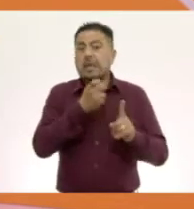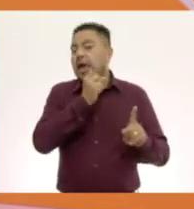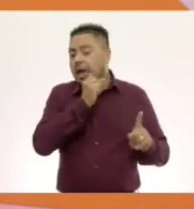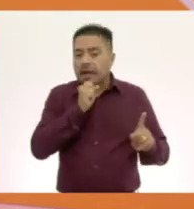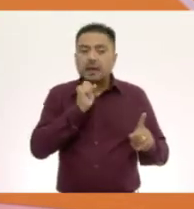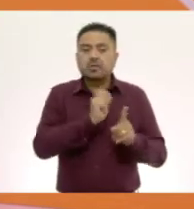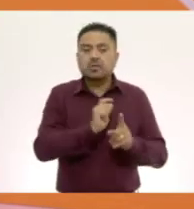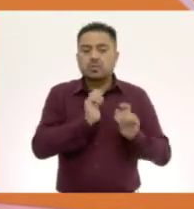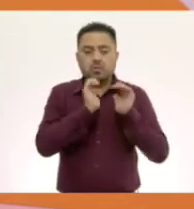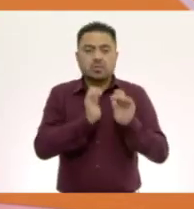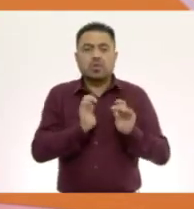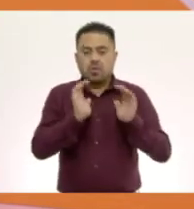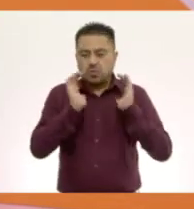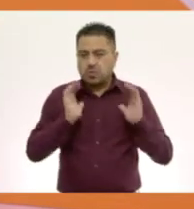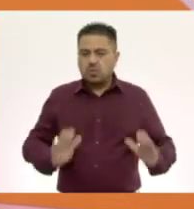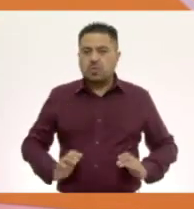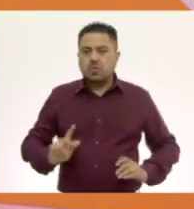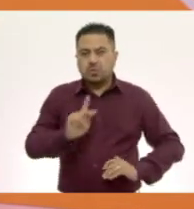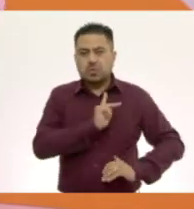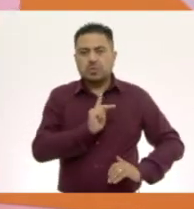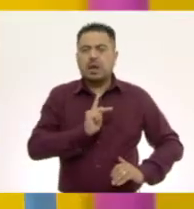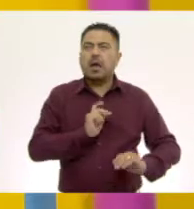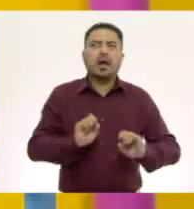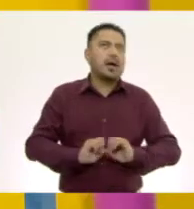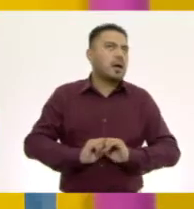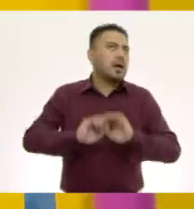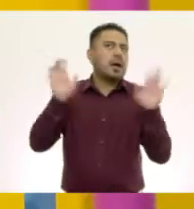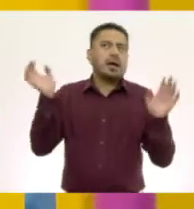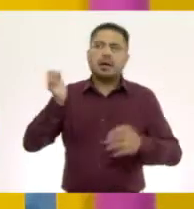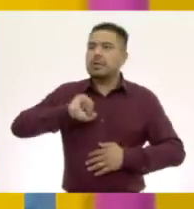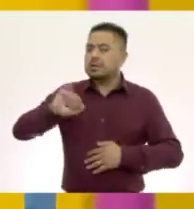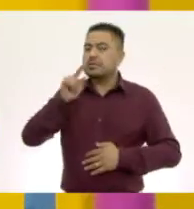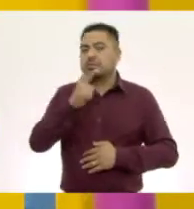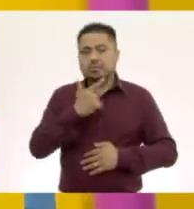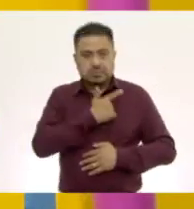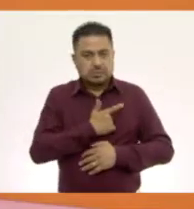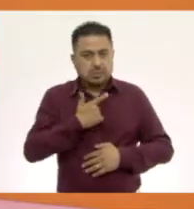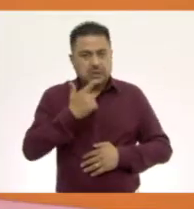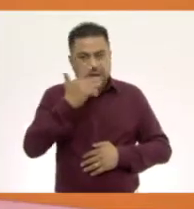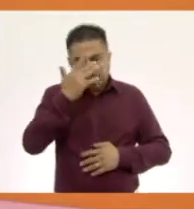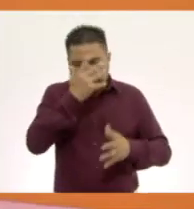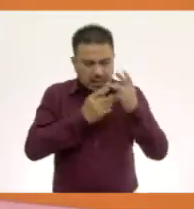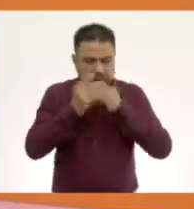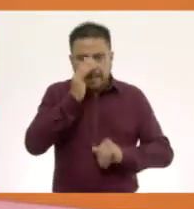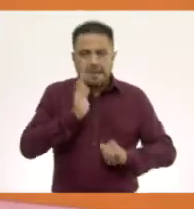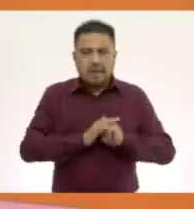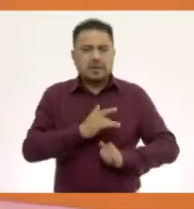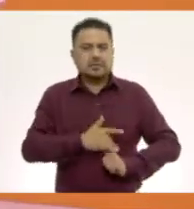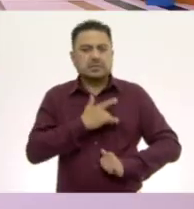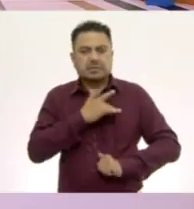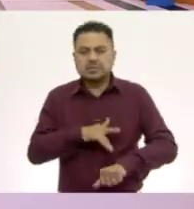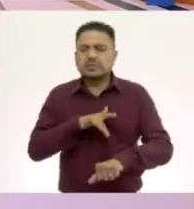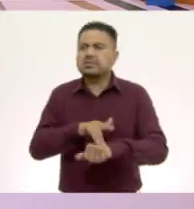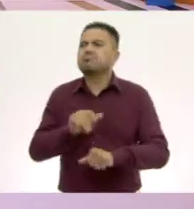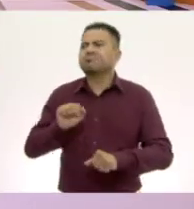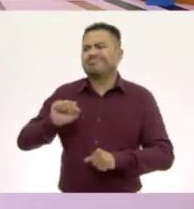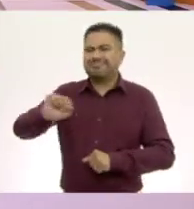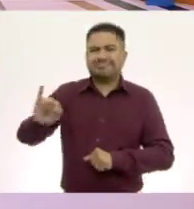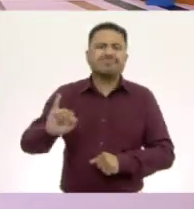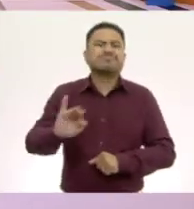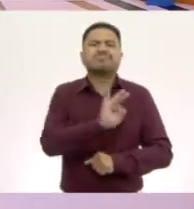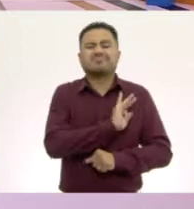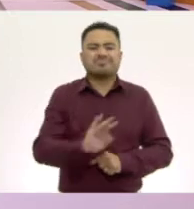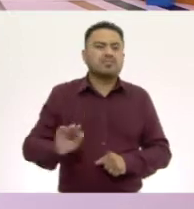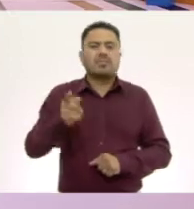manera cuidar nuestro cuerpo. ¡Ah, claro! ¿Te gustaría aprender un poco más del sentido del tacto? Por supuesto que sí.